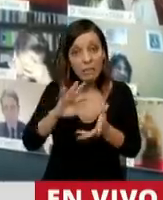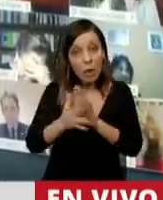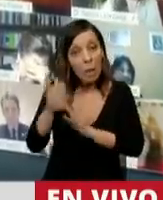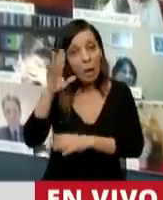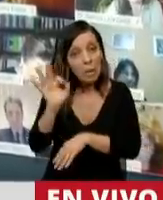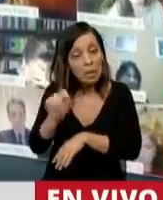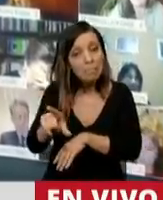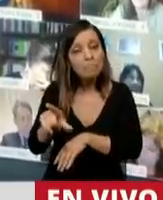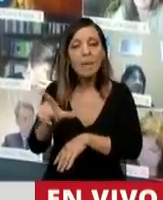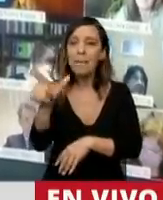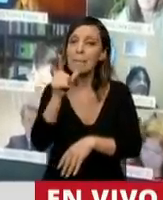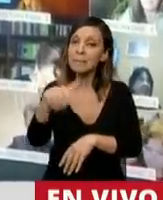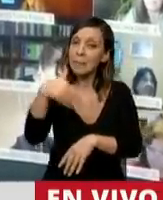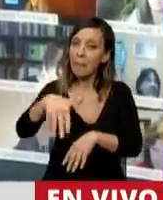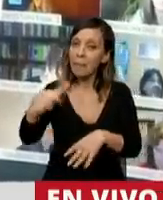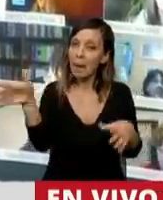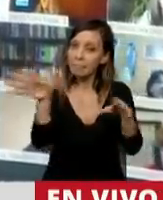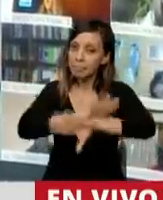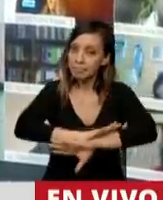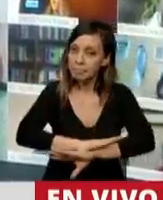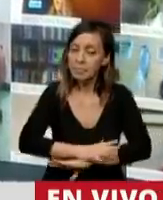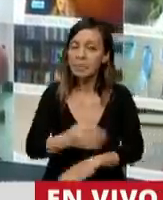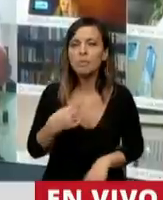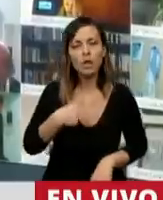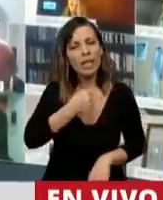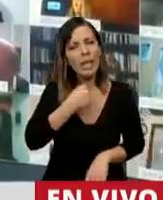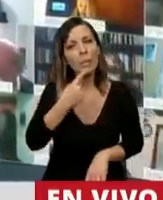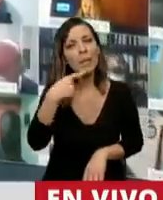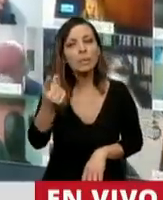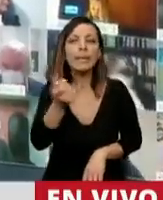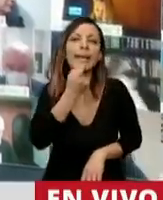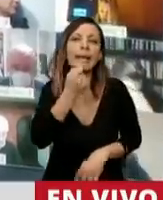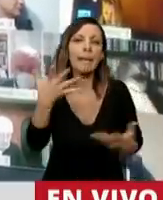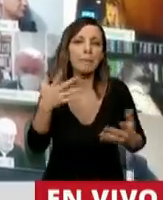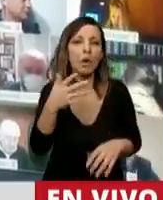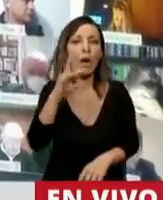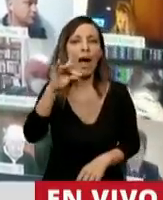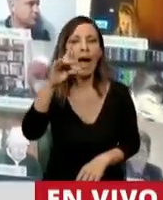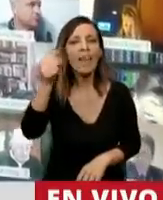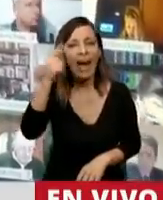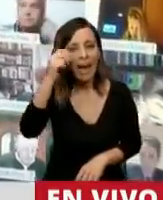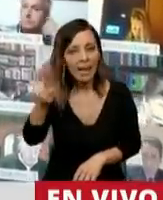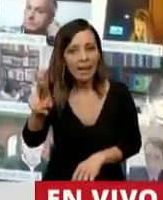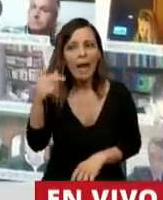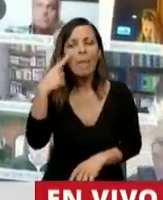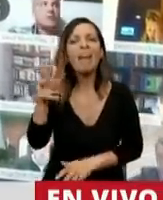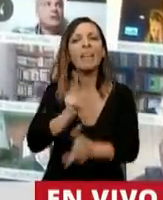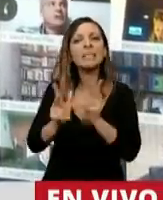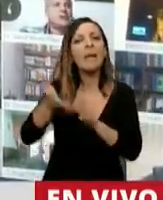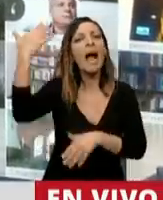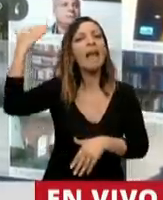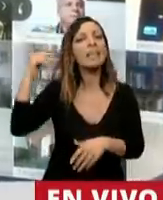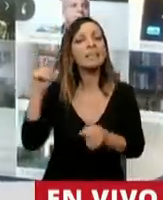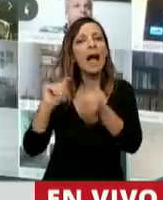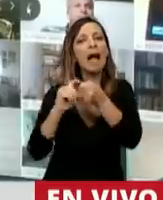creo que van a tener un gran error, porque yo le preguntaría, por ejemplo, a Héctor Daer que me diga cuántos afiliados tenían